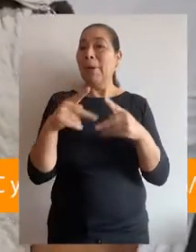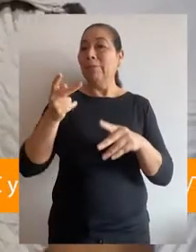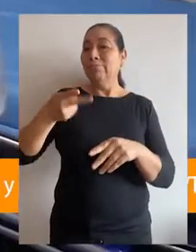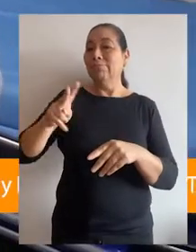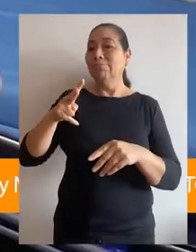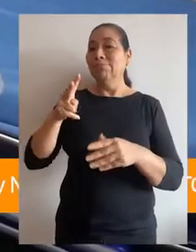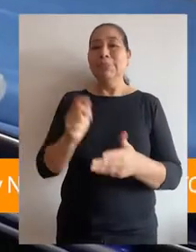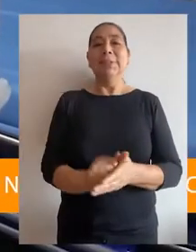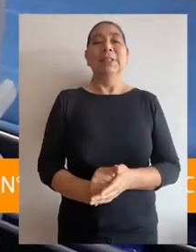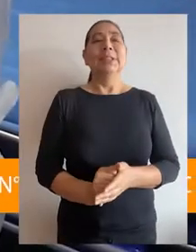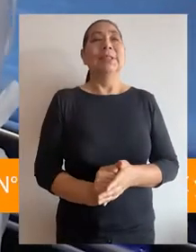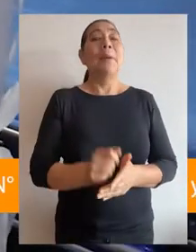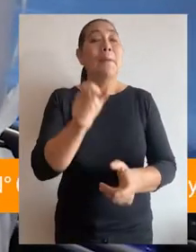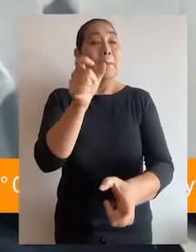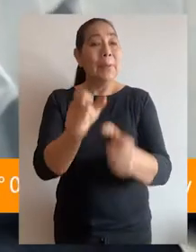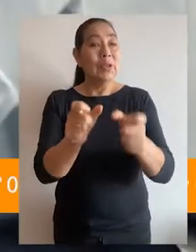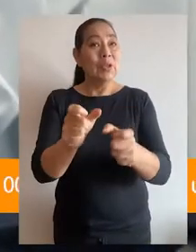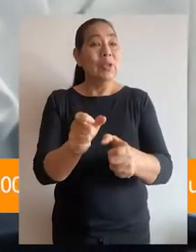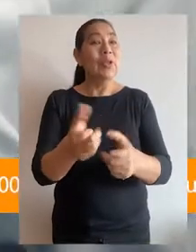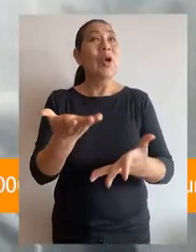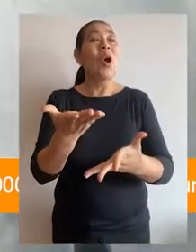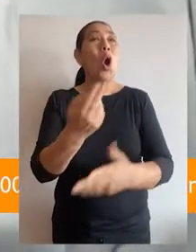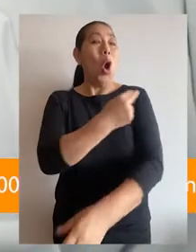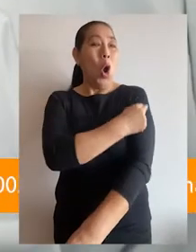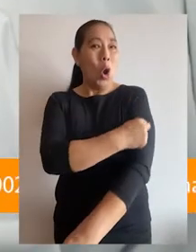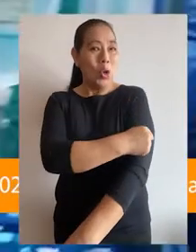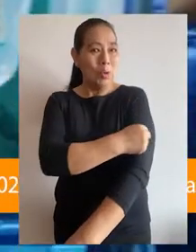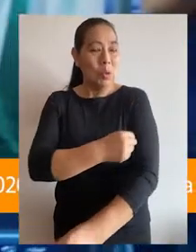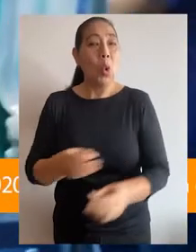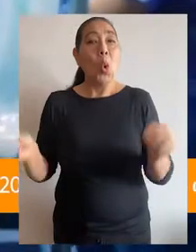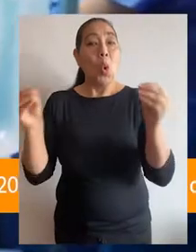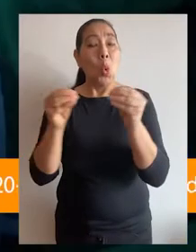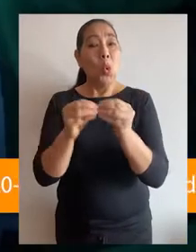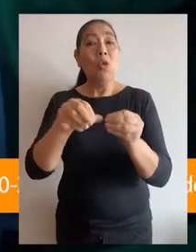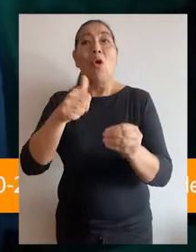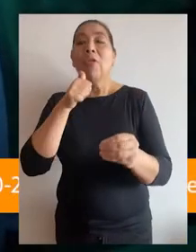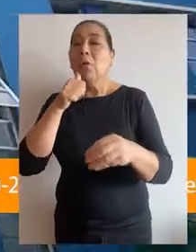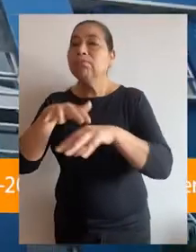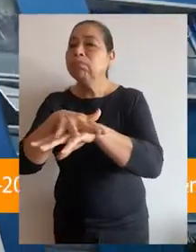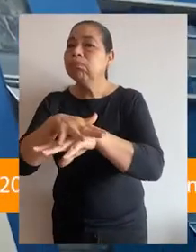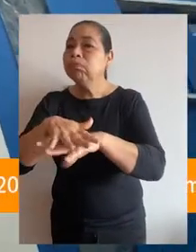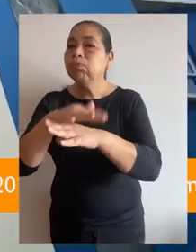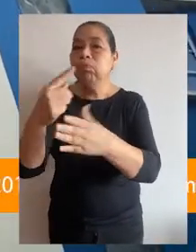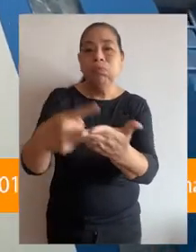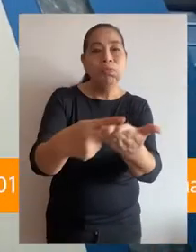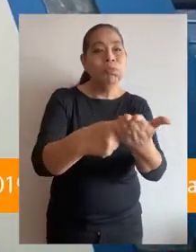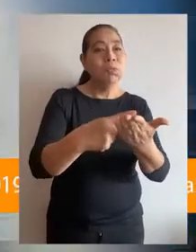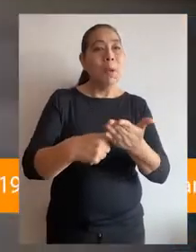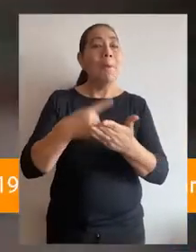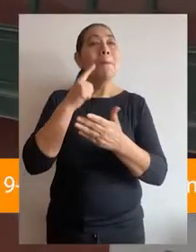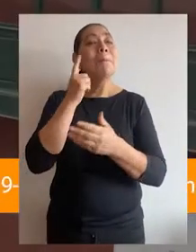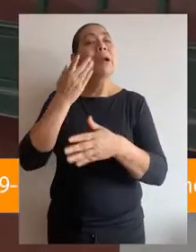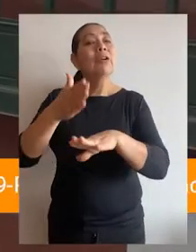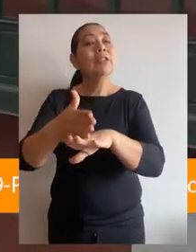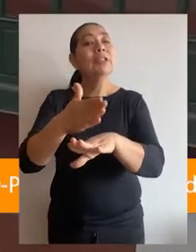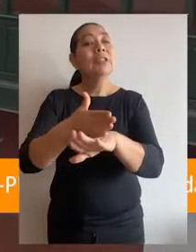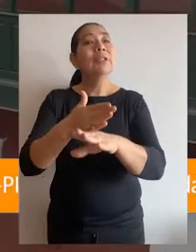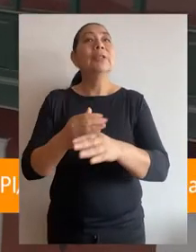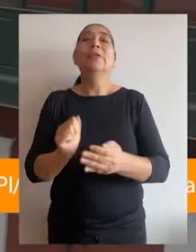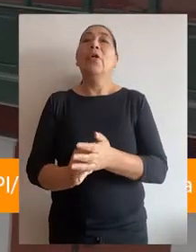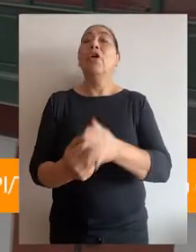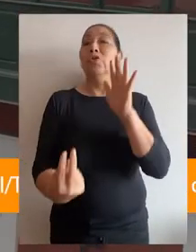que permite los ascensos automáticos en el personal del sector salud, quedó al voto junto con otros cuatro procesos constitucionales tras